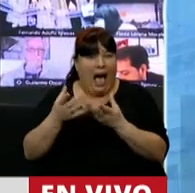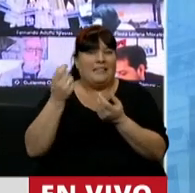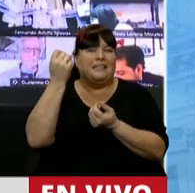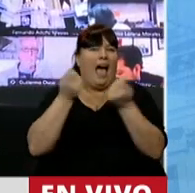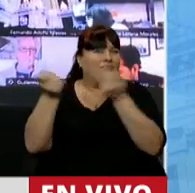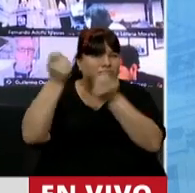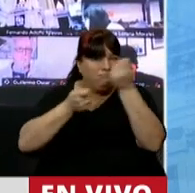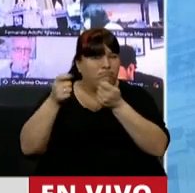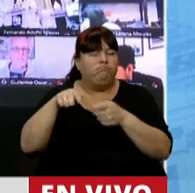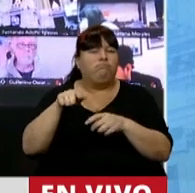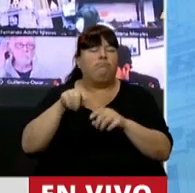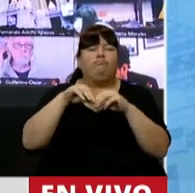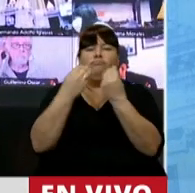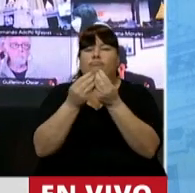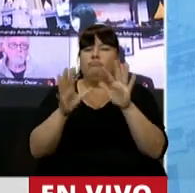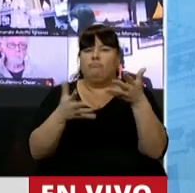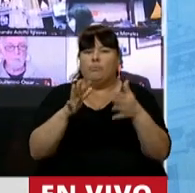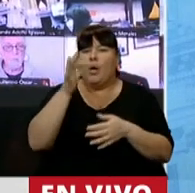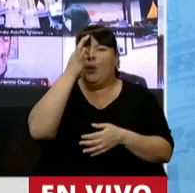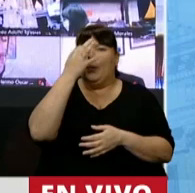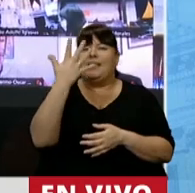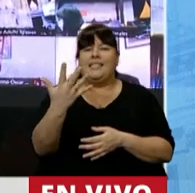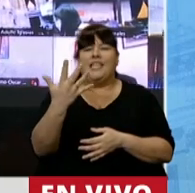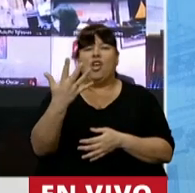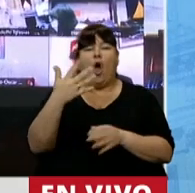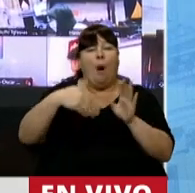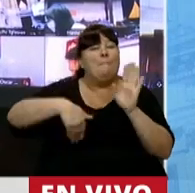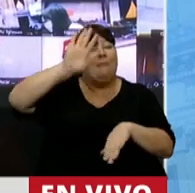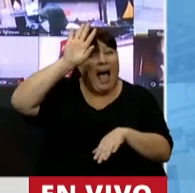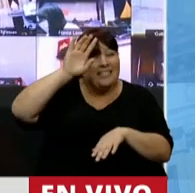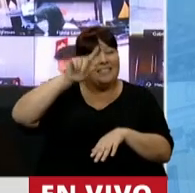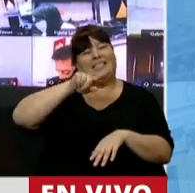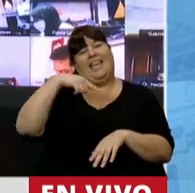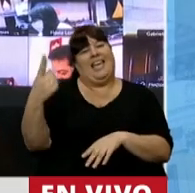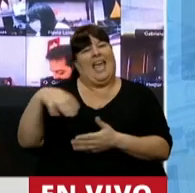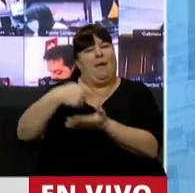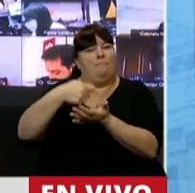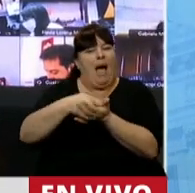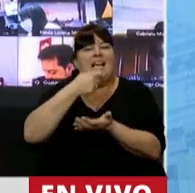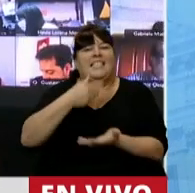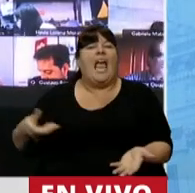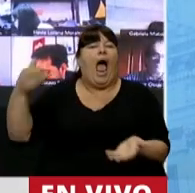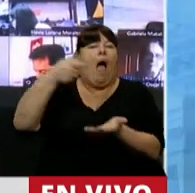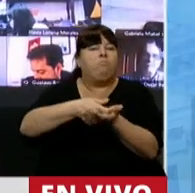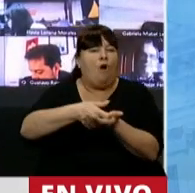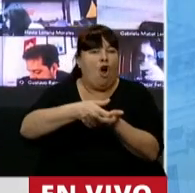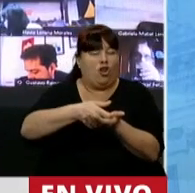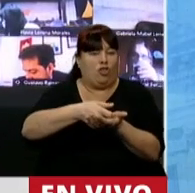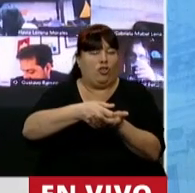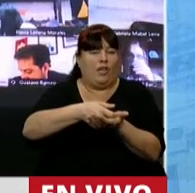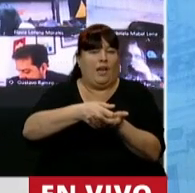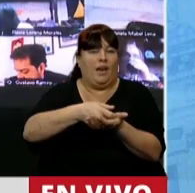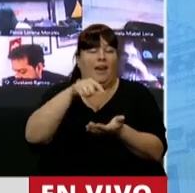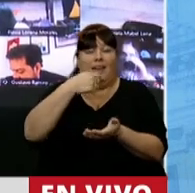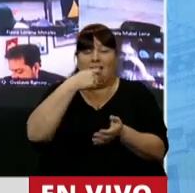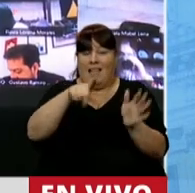financieros son en promedio 25 veces lo que tendrían que pagar de aporte en la medida que